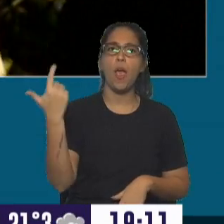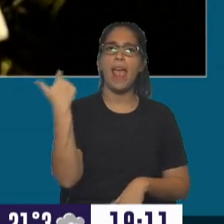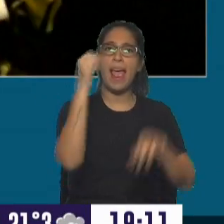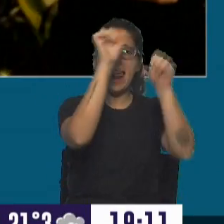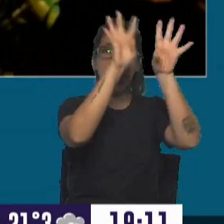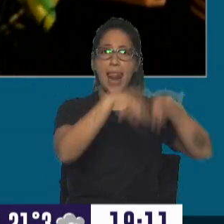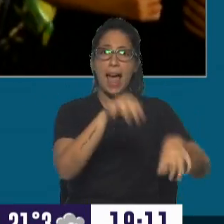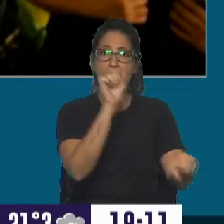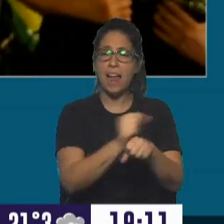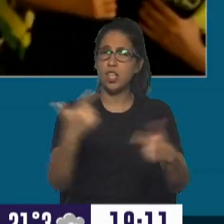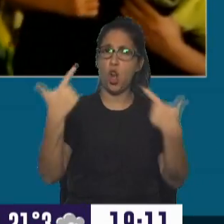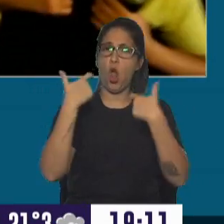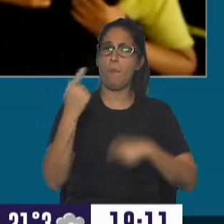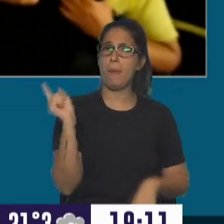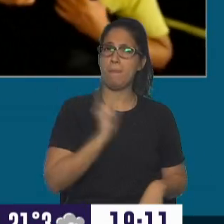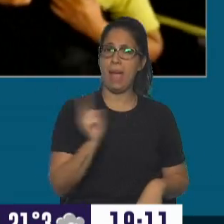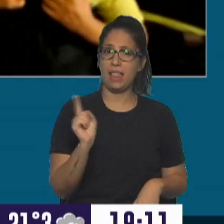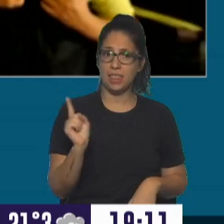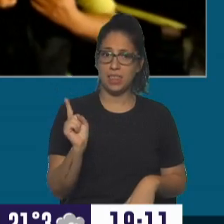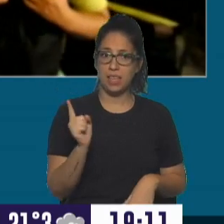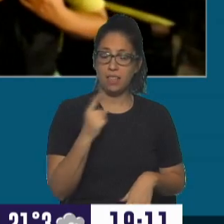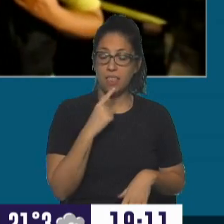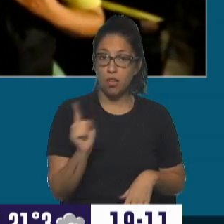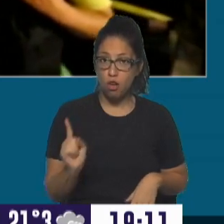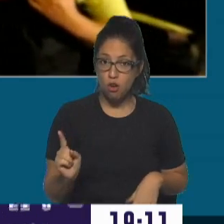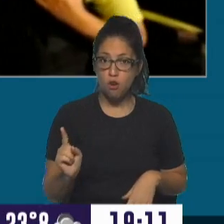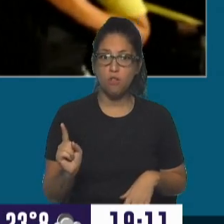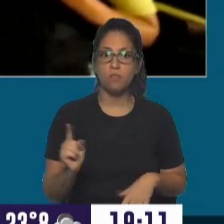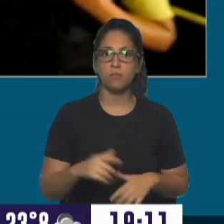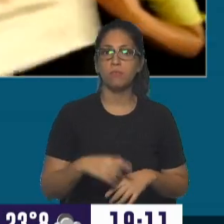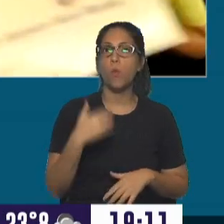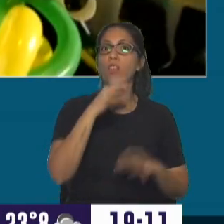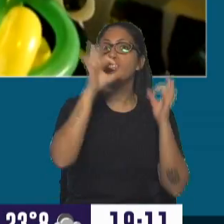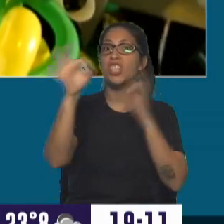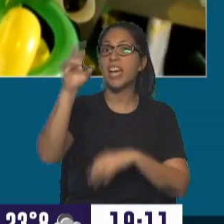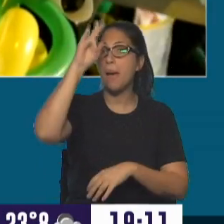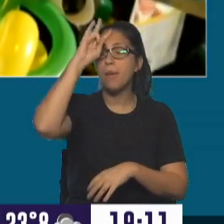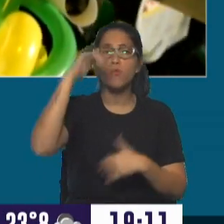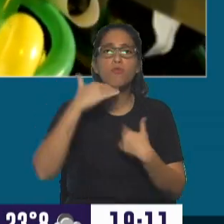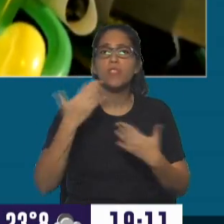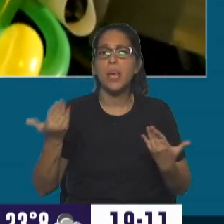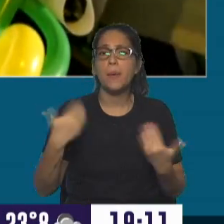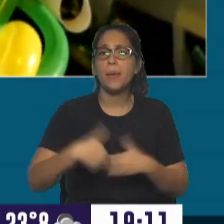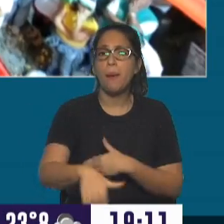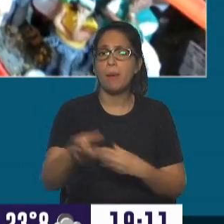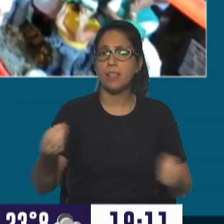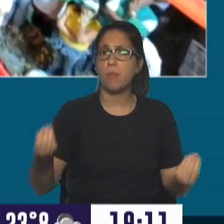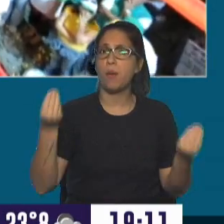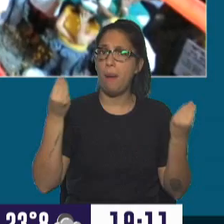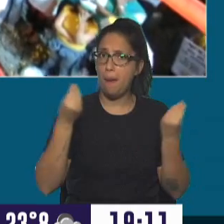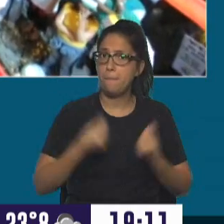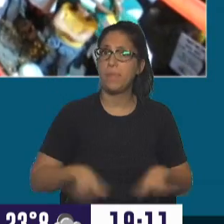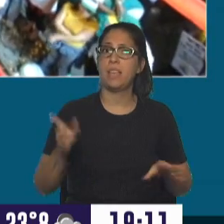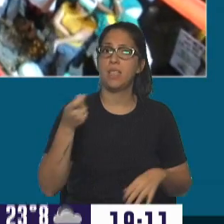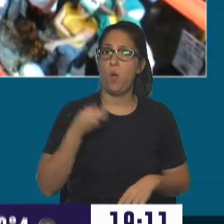cárcel. Esto en materia igual todavía no se sabe qué va a pasar con él una vez que llegue a Perú, porque como decía, ahora se va a tener que iniciar